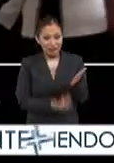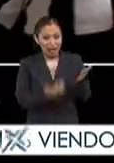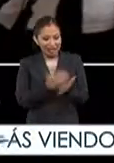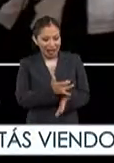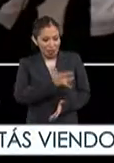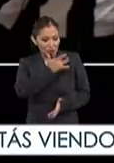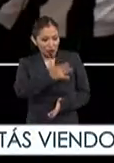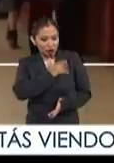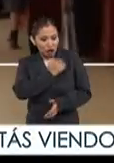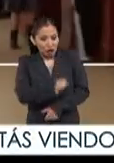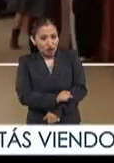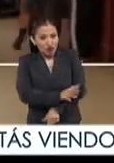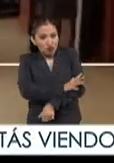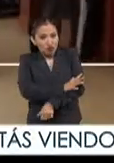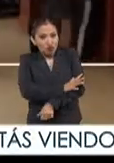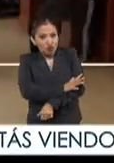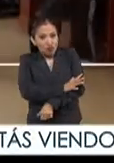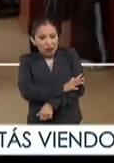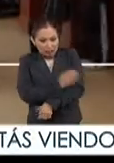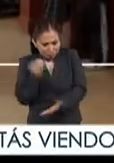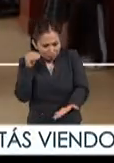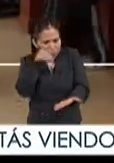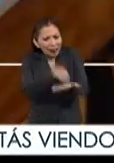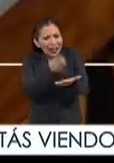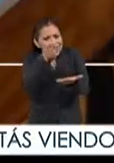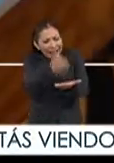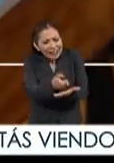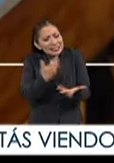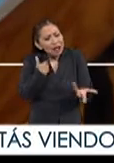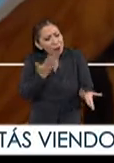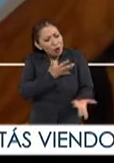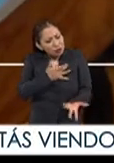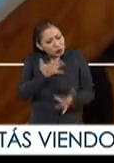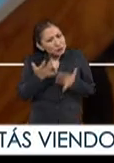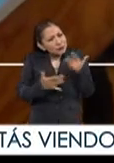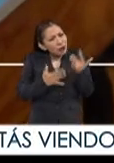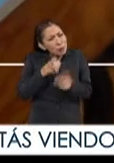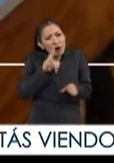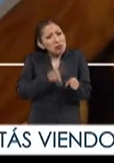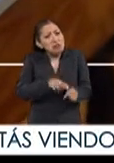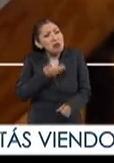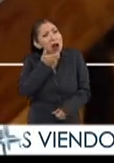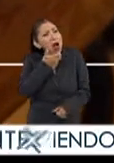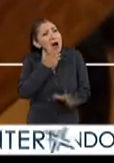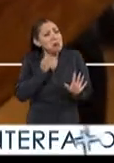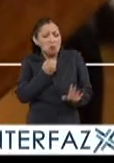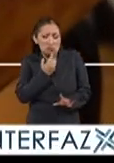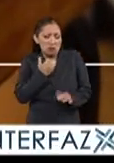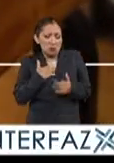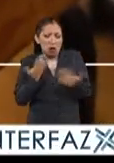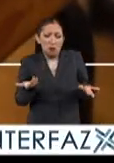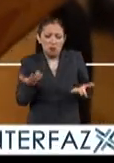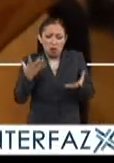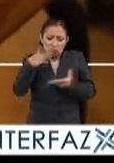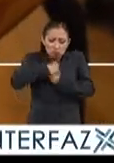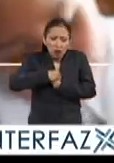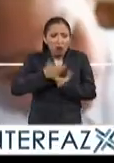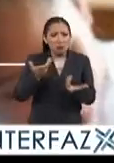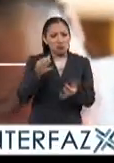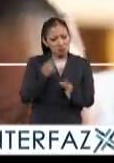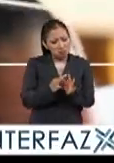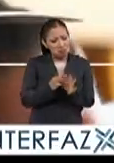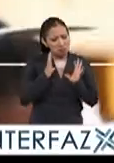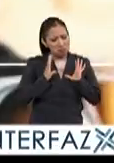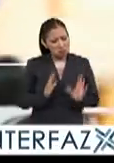emocional es incorporar estas sensaciones como naturales, como propias de un bagaje sexual,